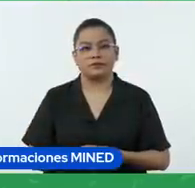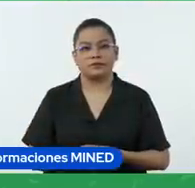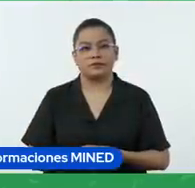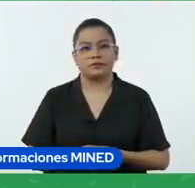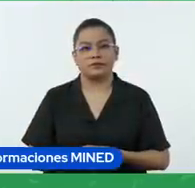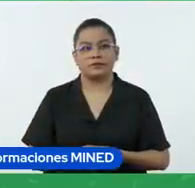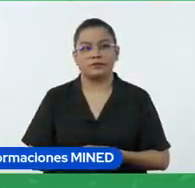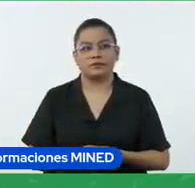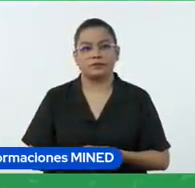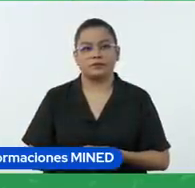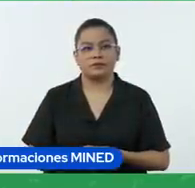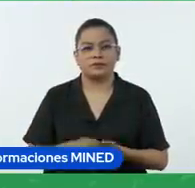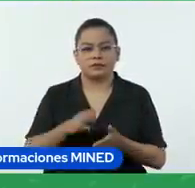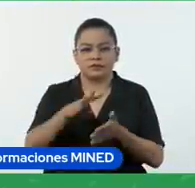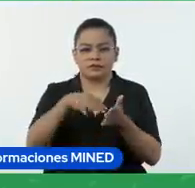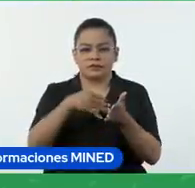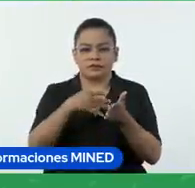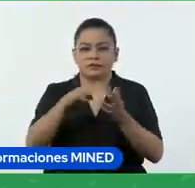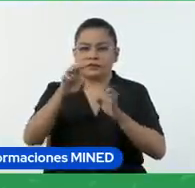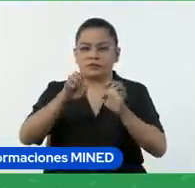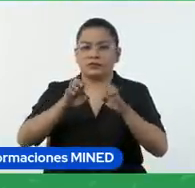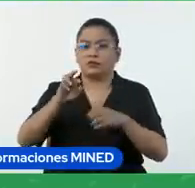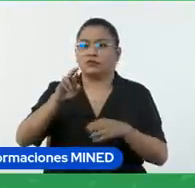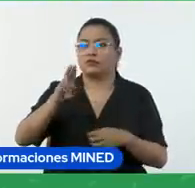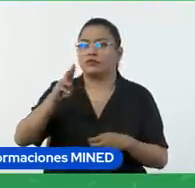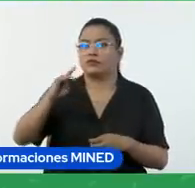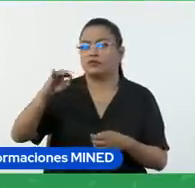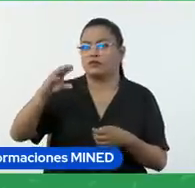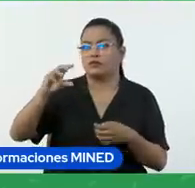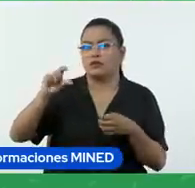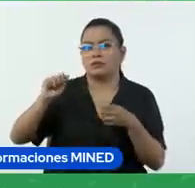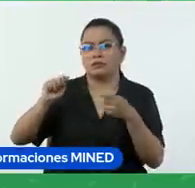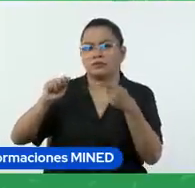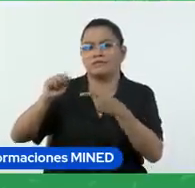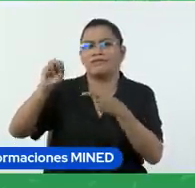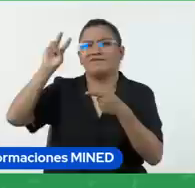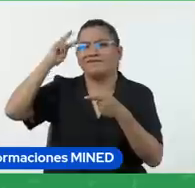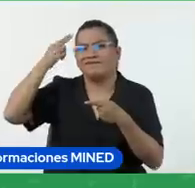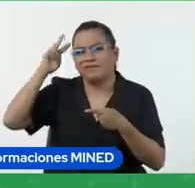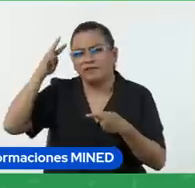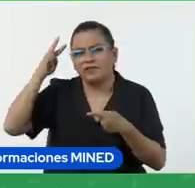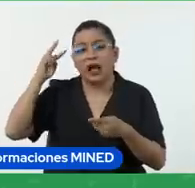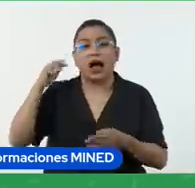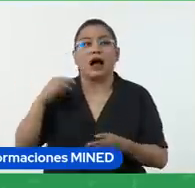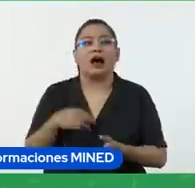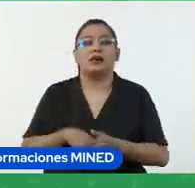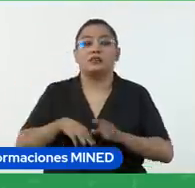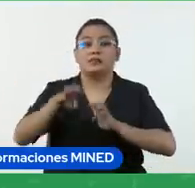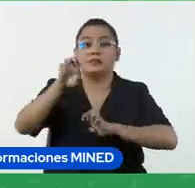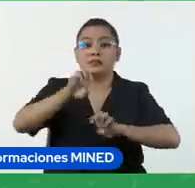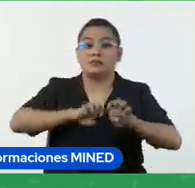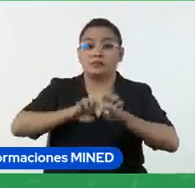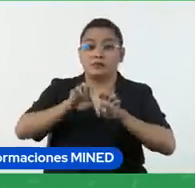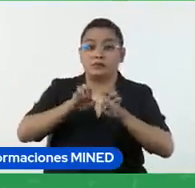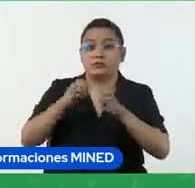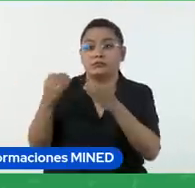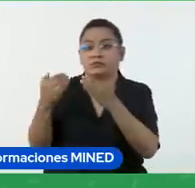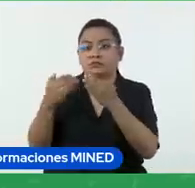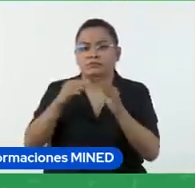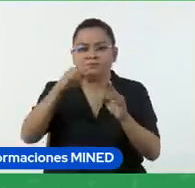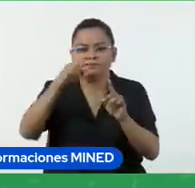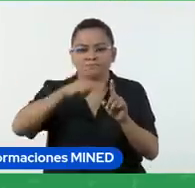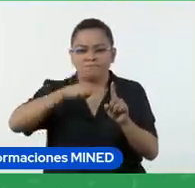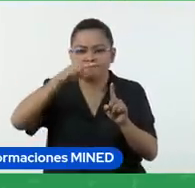¿Y qué es una rúbrica? Es un instrumento de evaluación. Ya vemos que está compuesto por diferentes criterios o